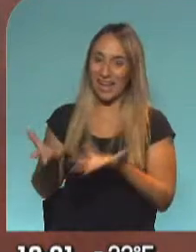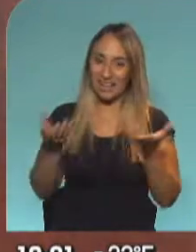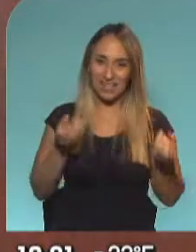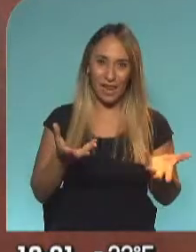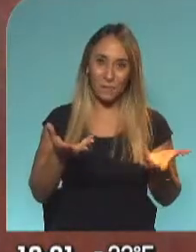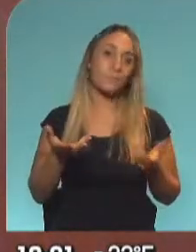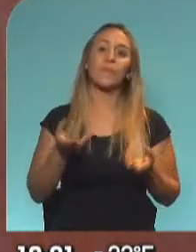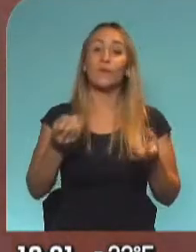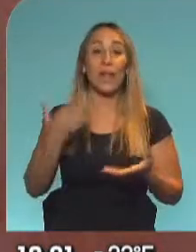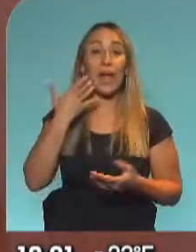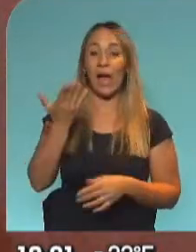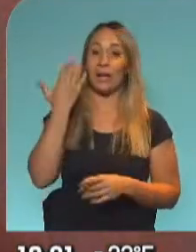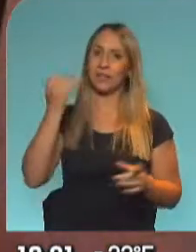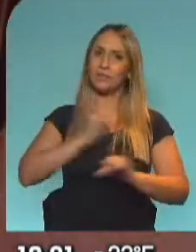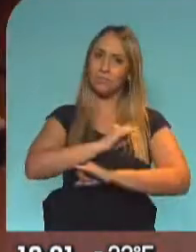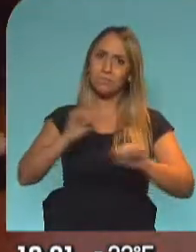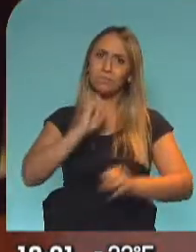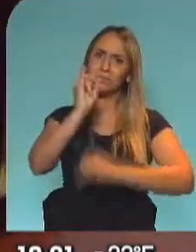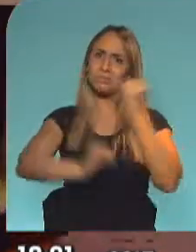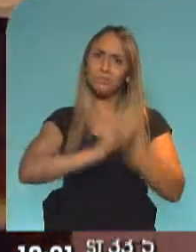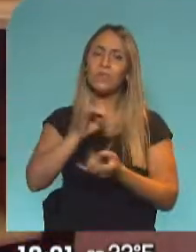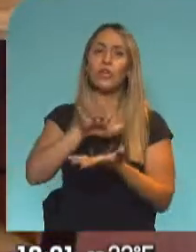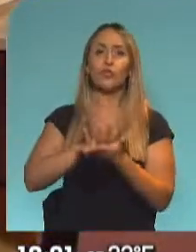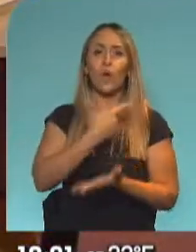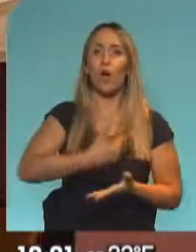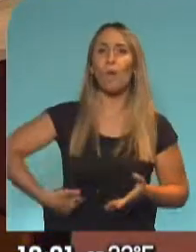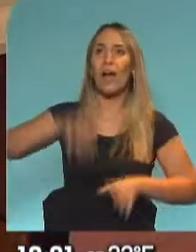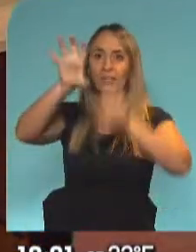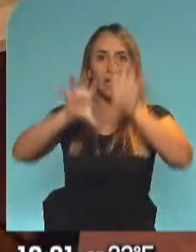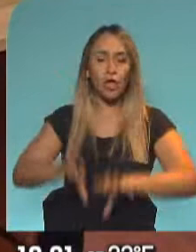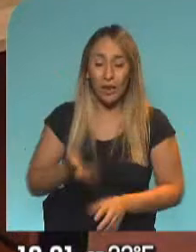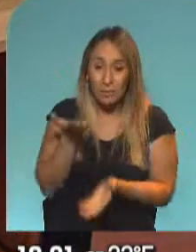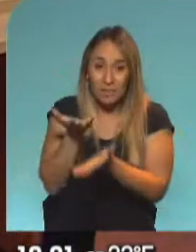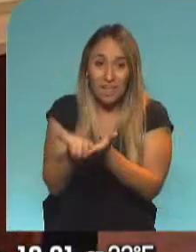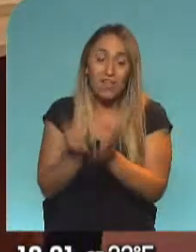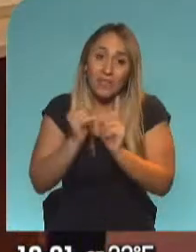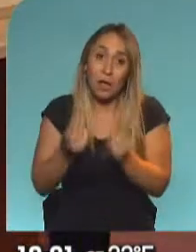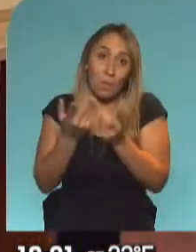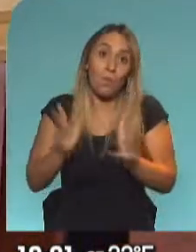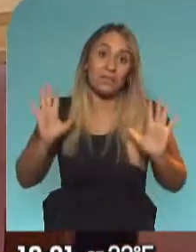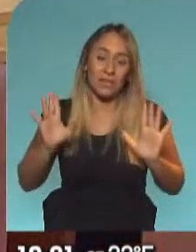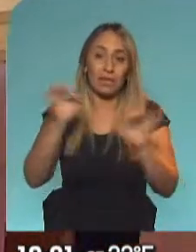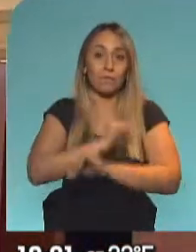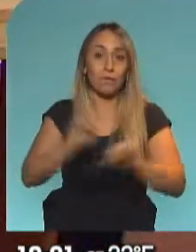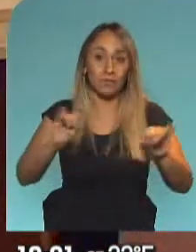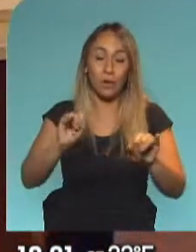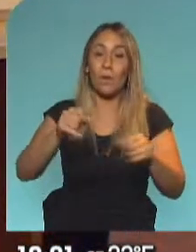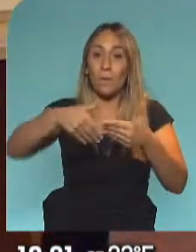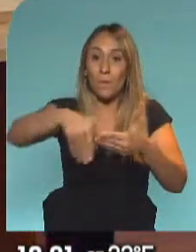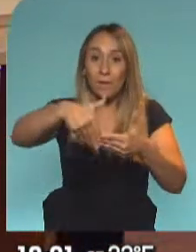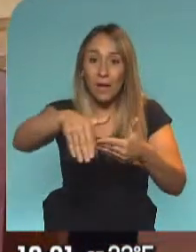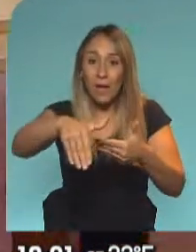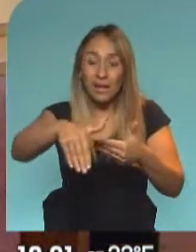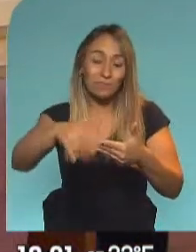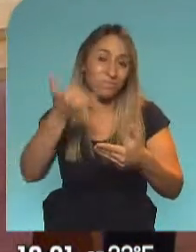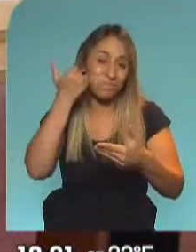Lo que ayer contábamos como en principio pedidos de los gobernadores y una posibilidad latente para informarla en los próximos días ya casi es un